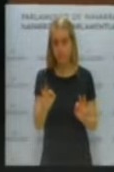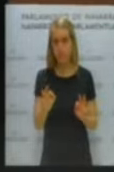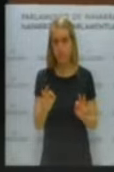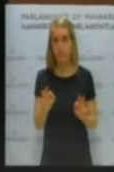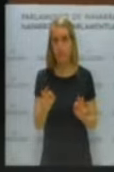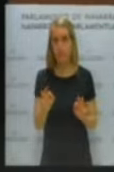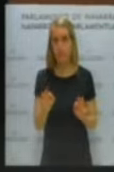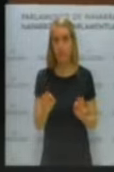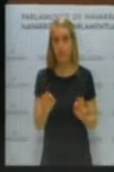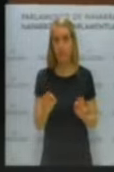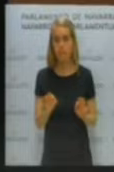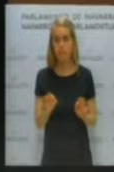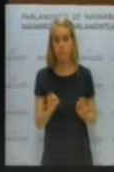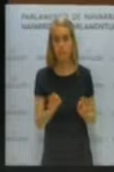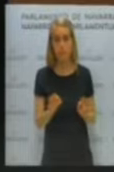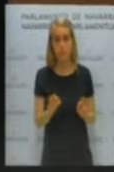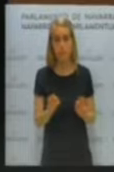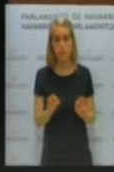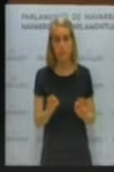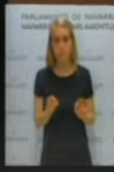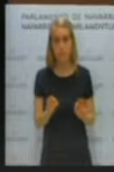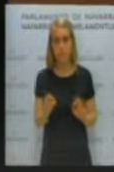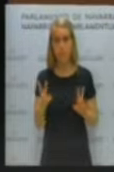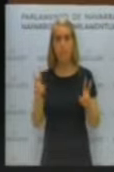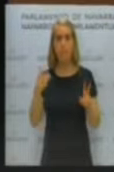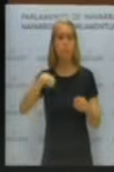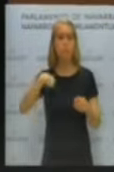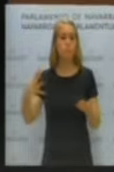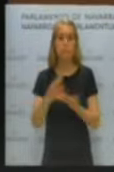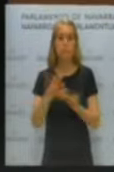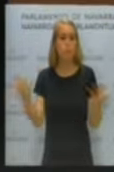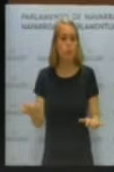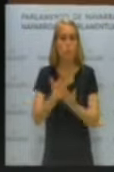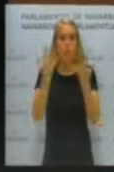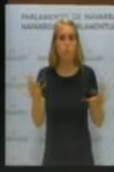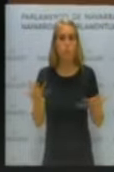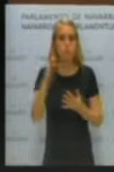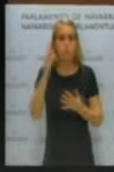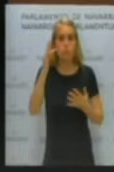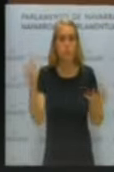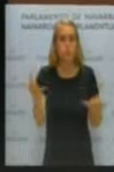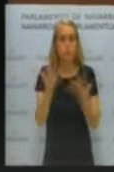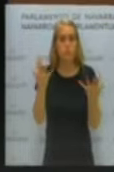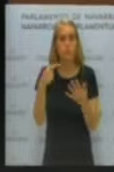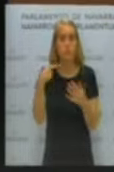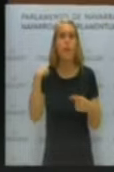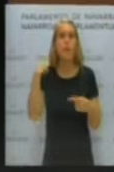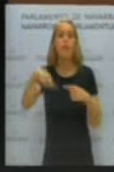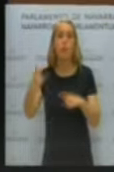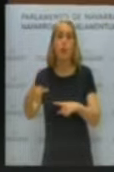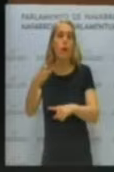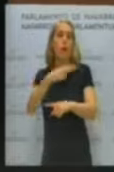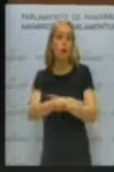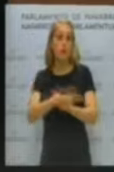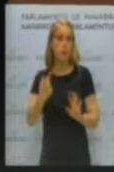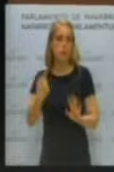Se parece que se puede dedicar todo el énfasis a evitar algo que, por fortuna,